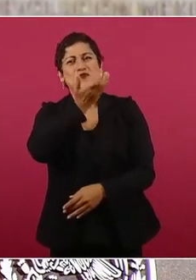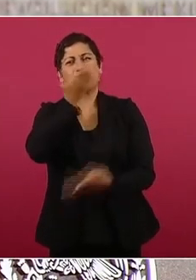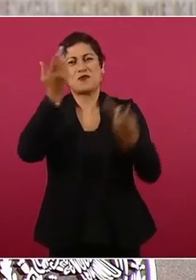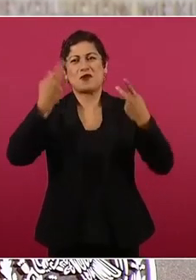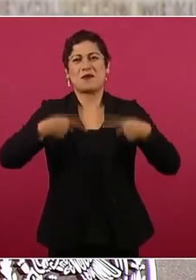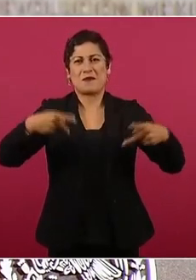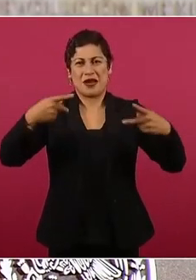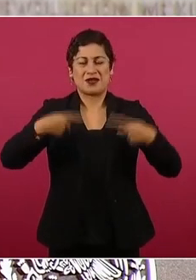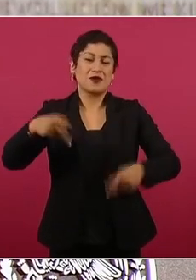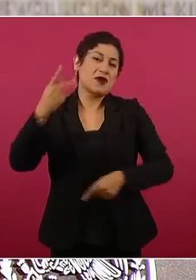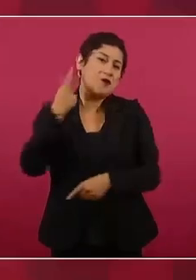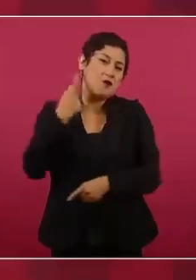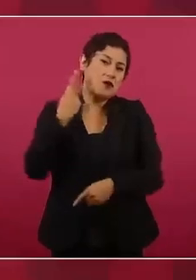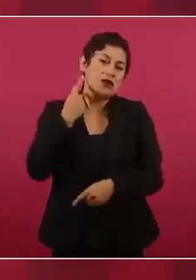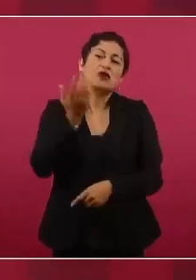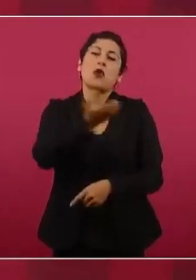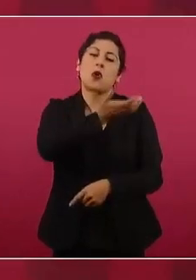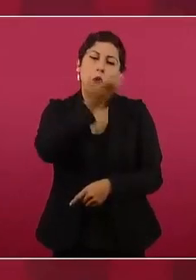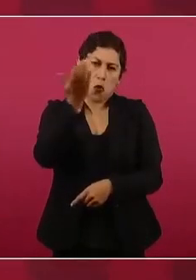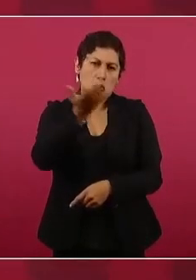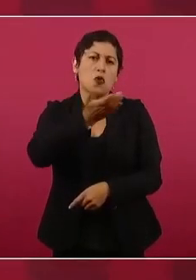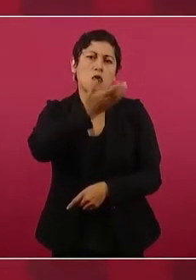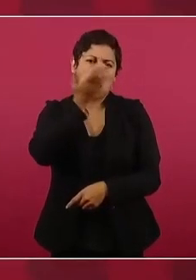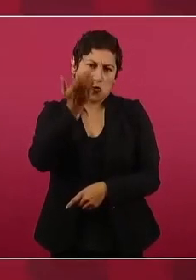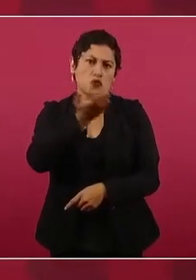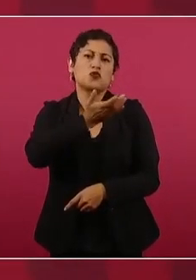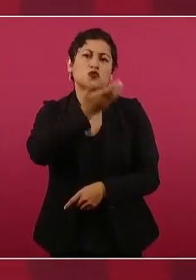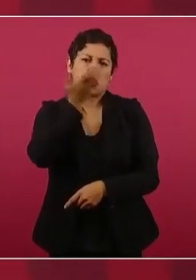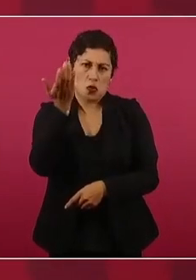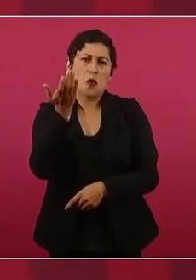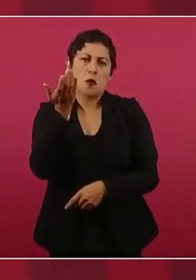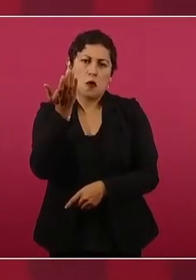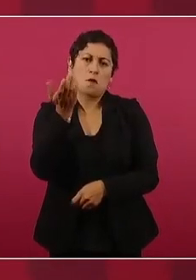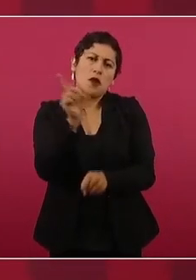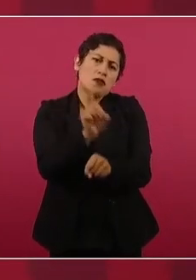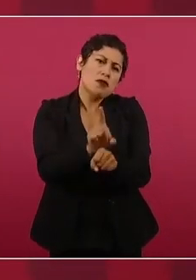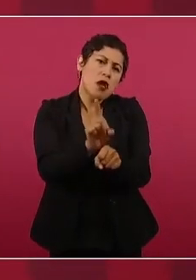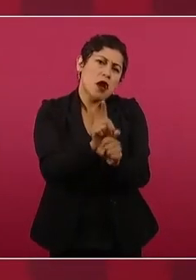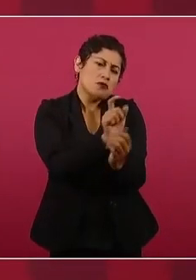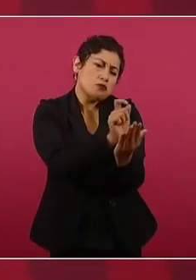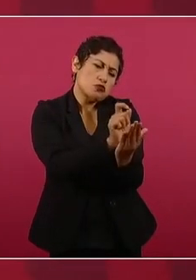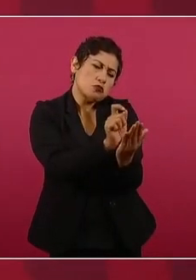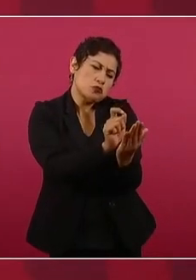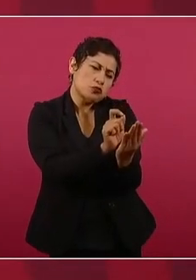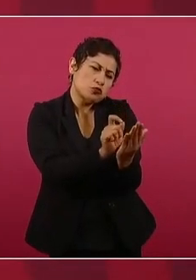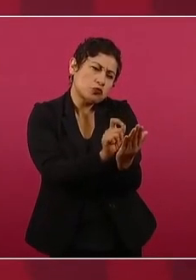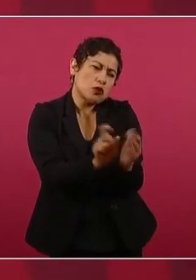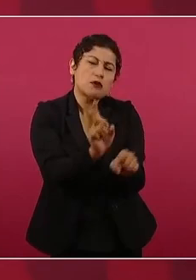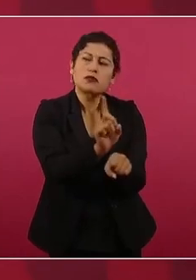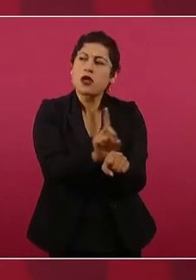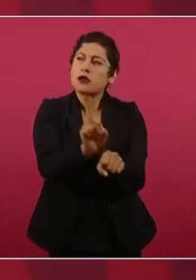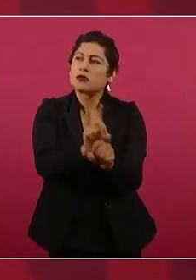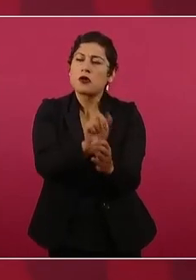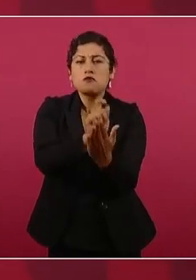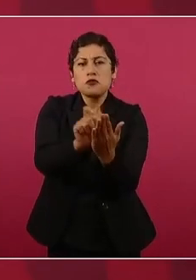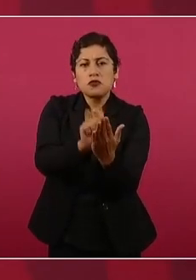los políticos hacían diarios, todos ellos